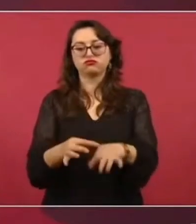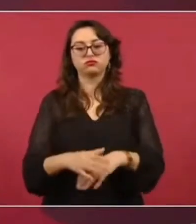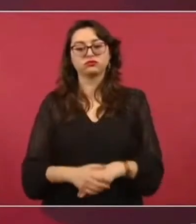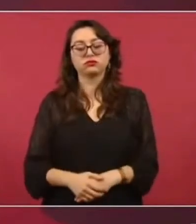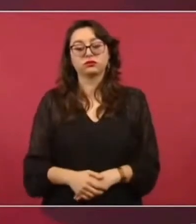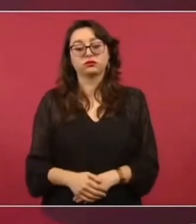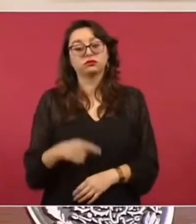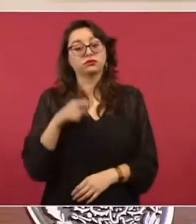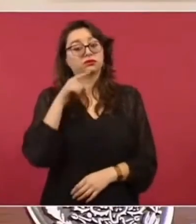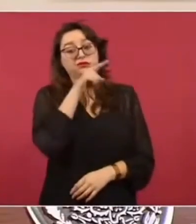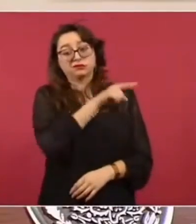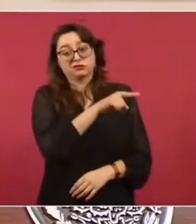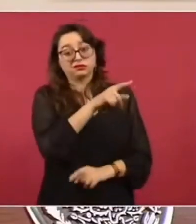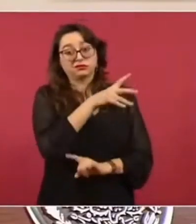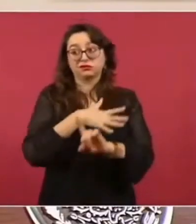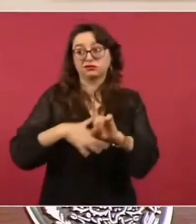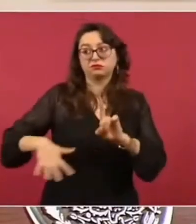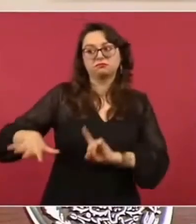realidad, pero no solo eso.